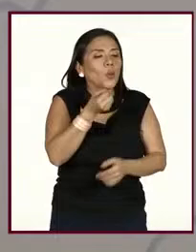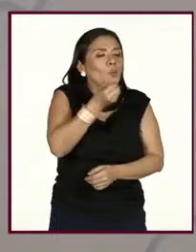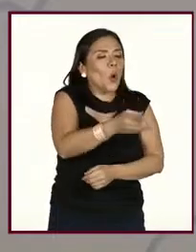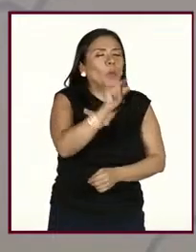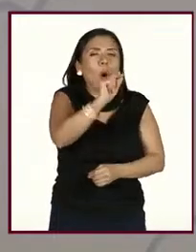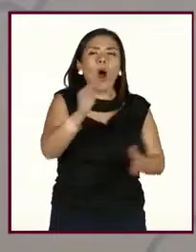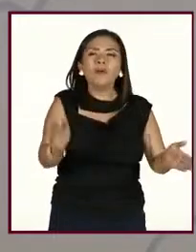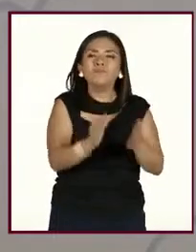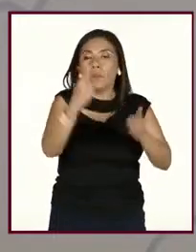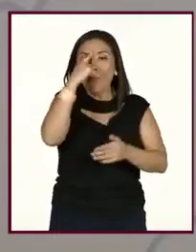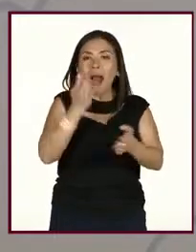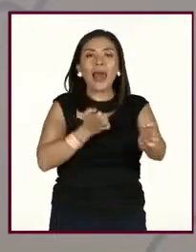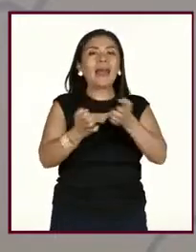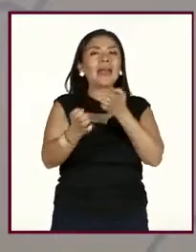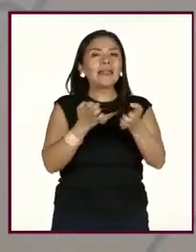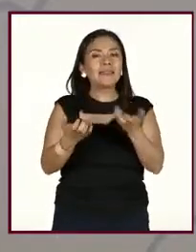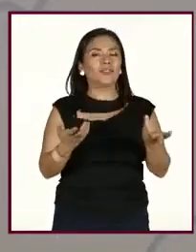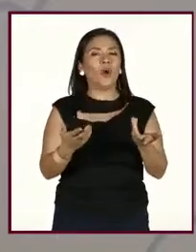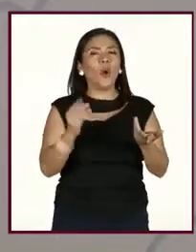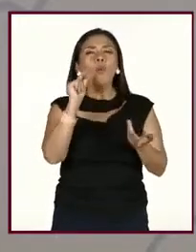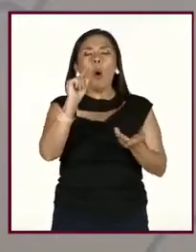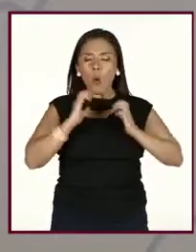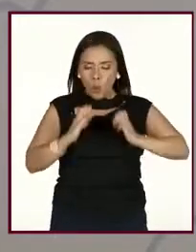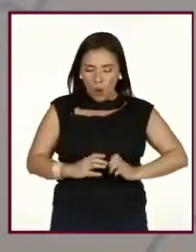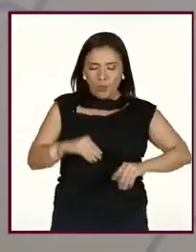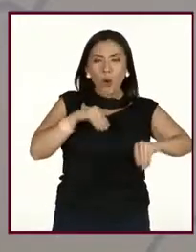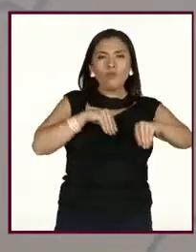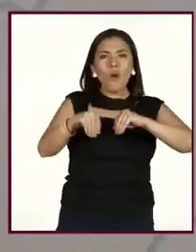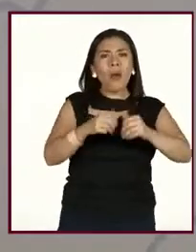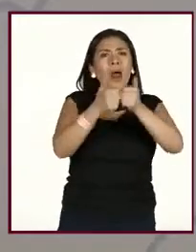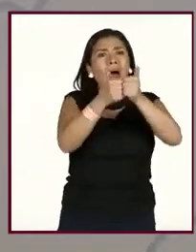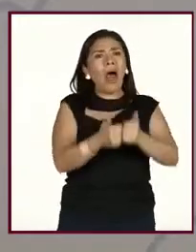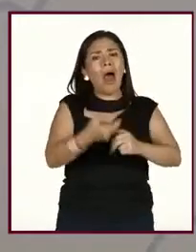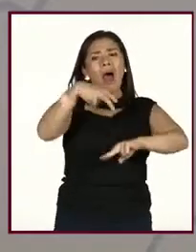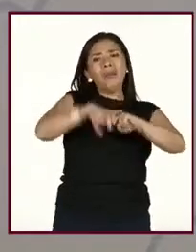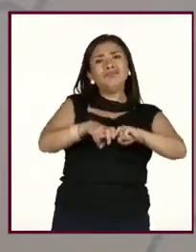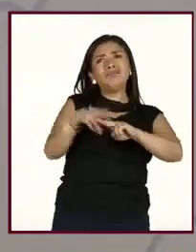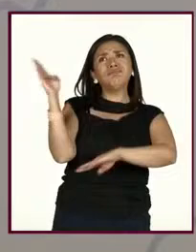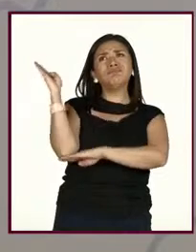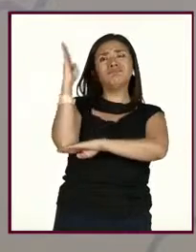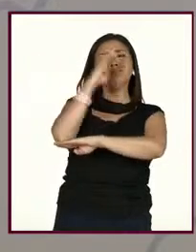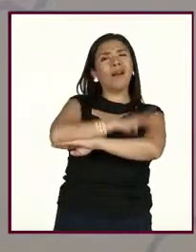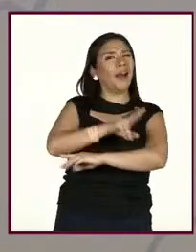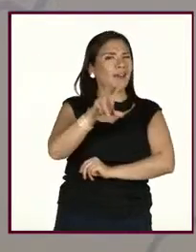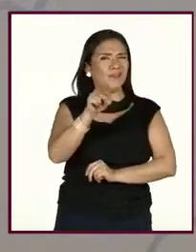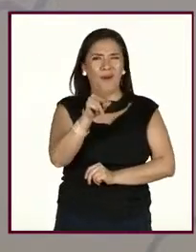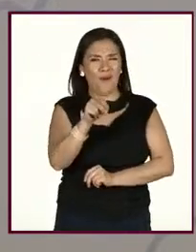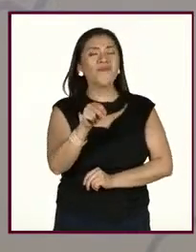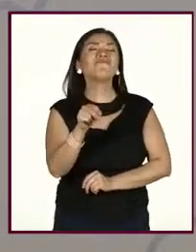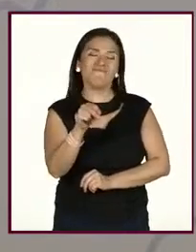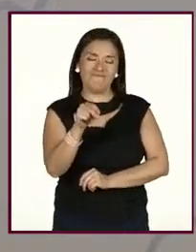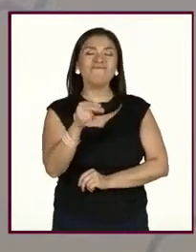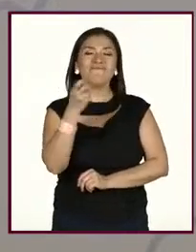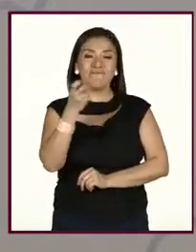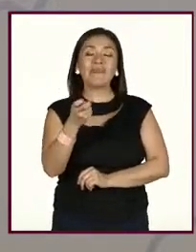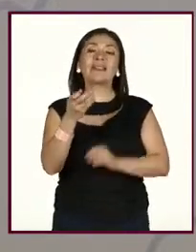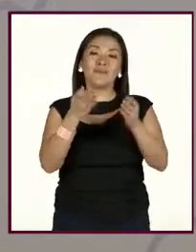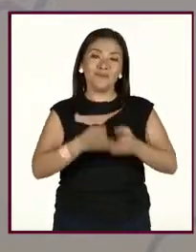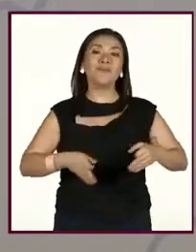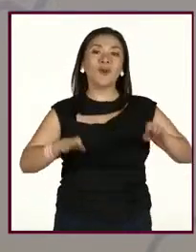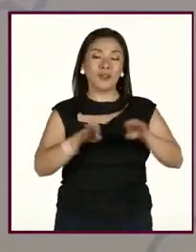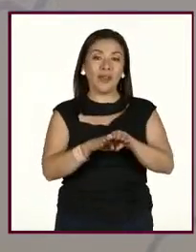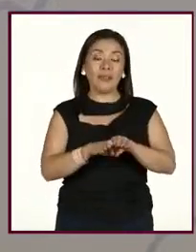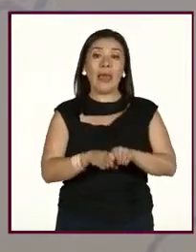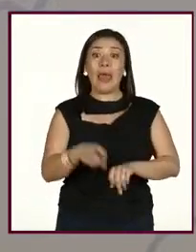ejercicio, ¿no? El que nos movamos, el que no permanezcamos sentados. Entonces, bueno, es importante